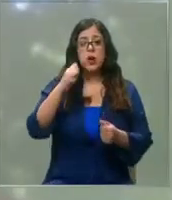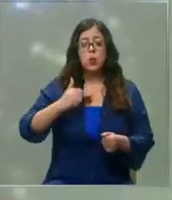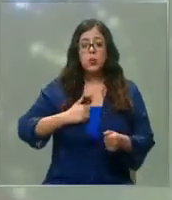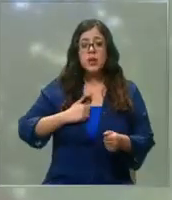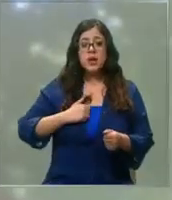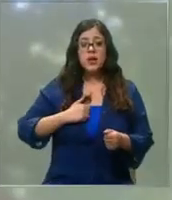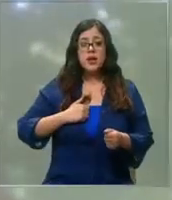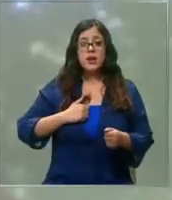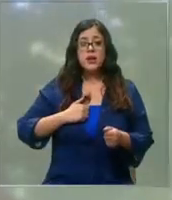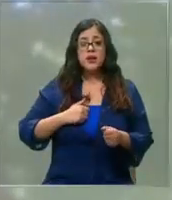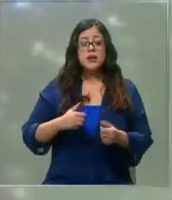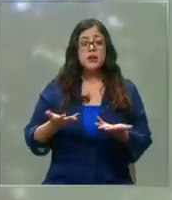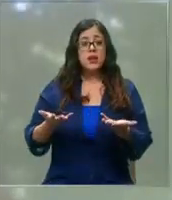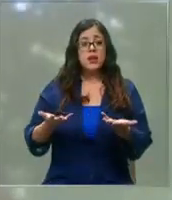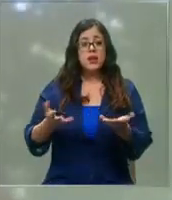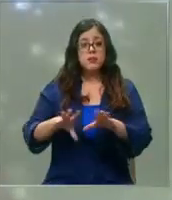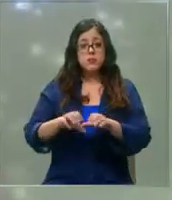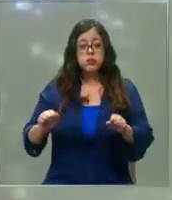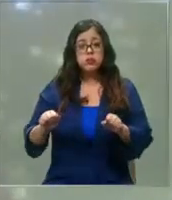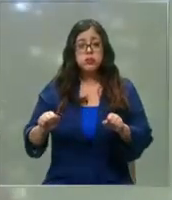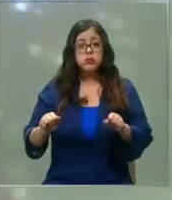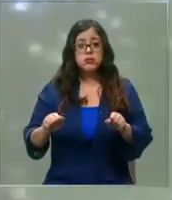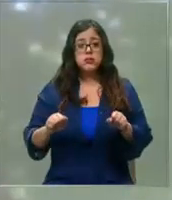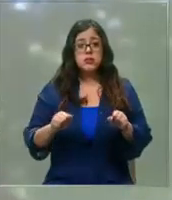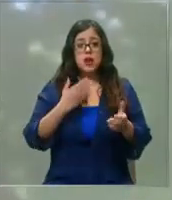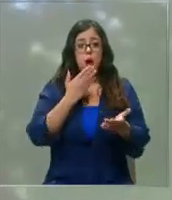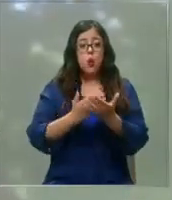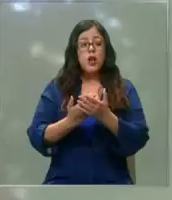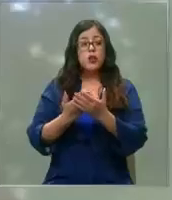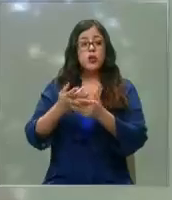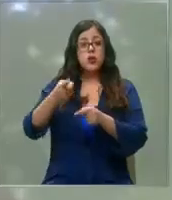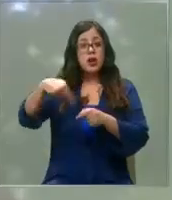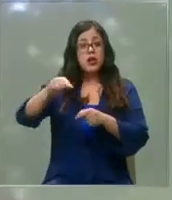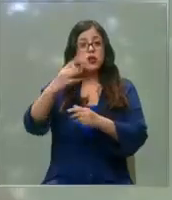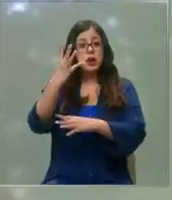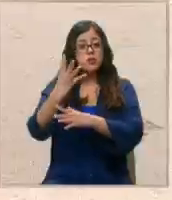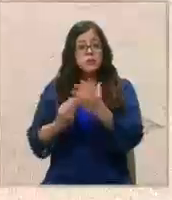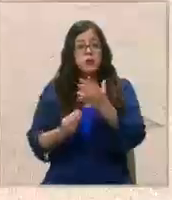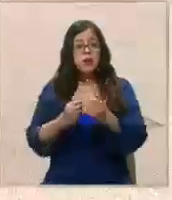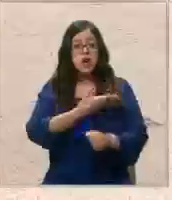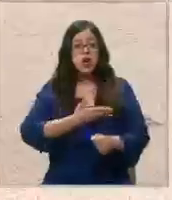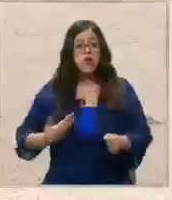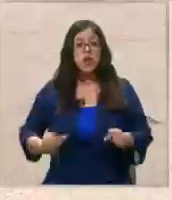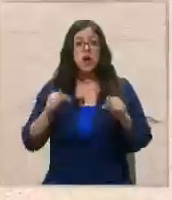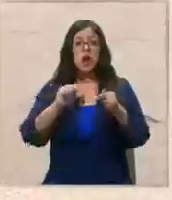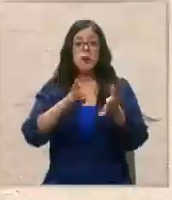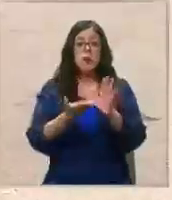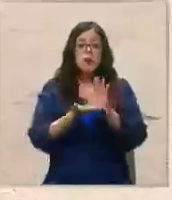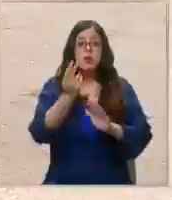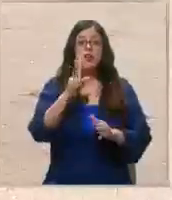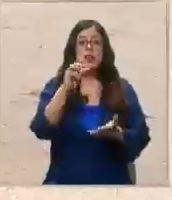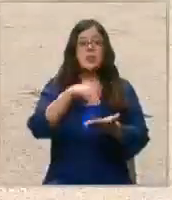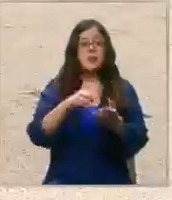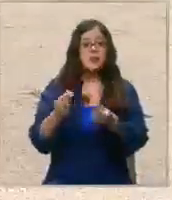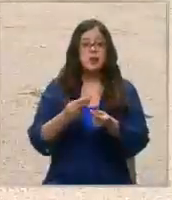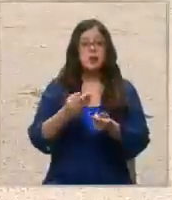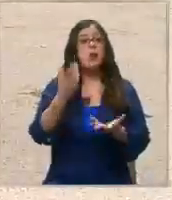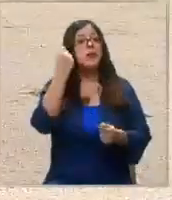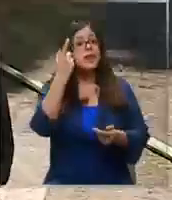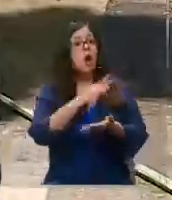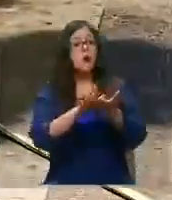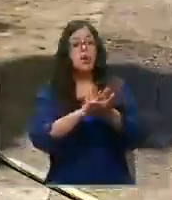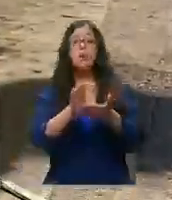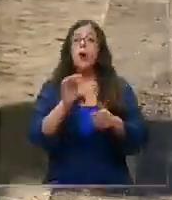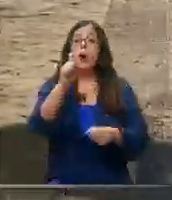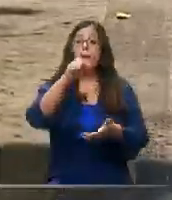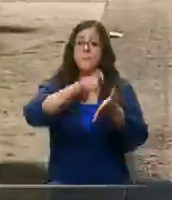la promesa para el gobierno al final del periodo, ello implicaría subirla en orden a 20.000 pesos. Para entenderlo, si en febrero